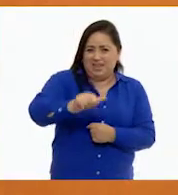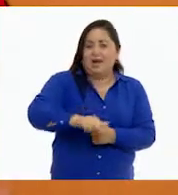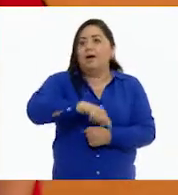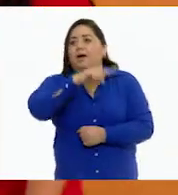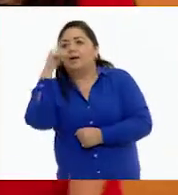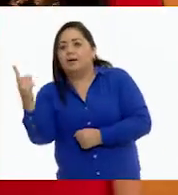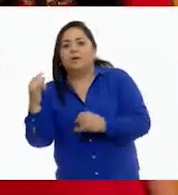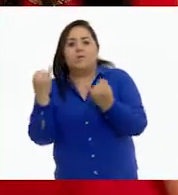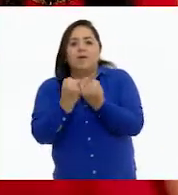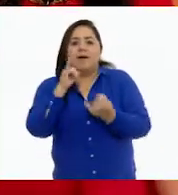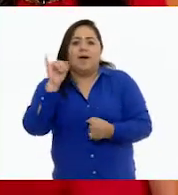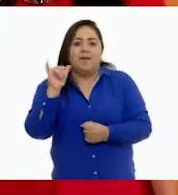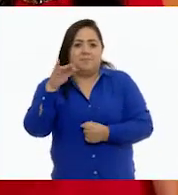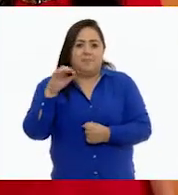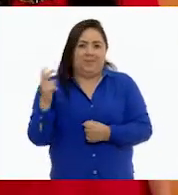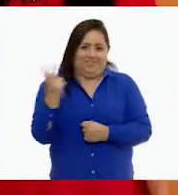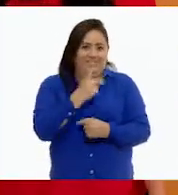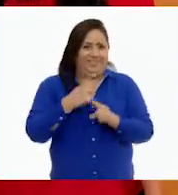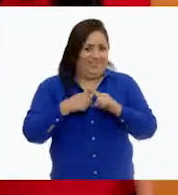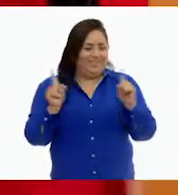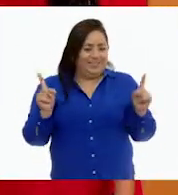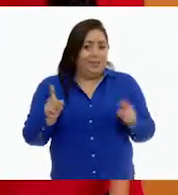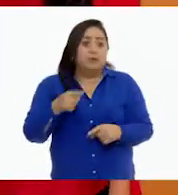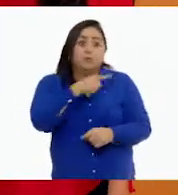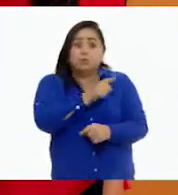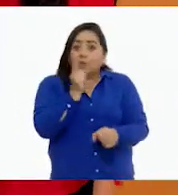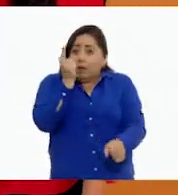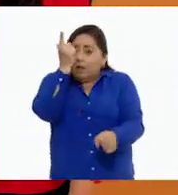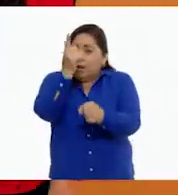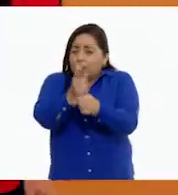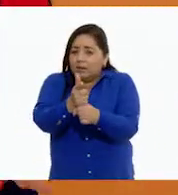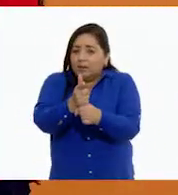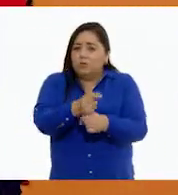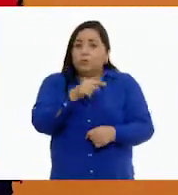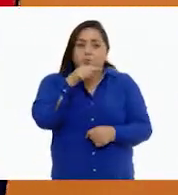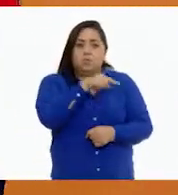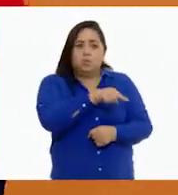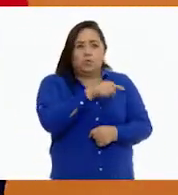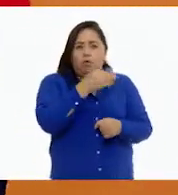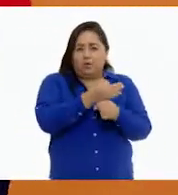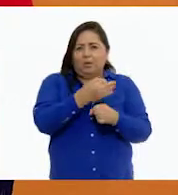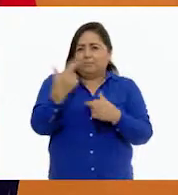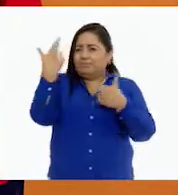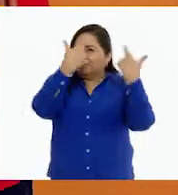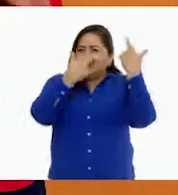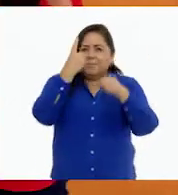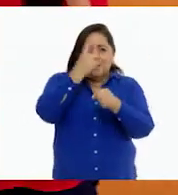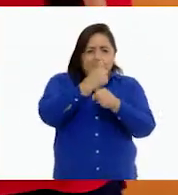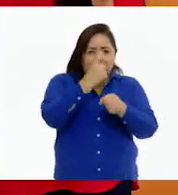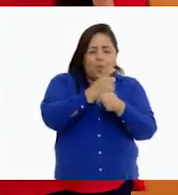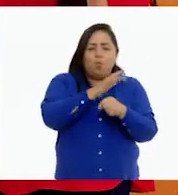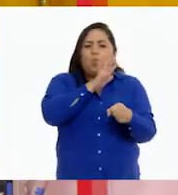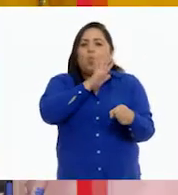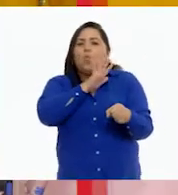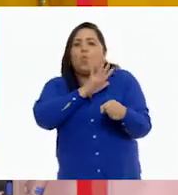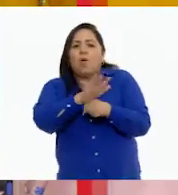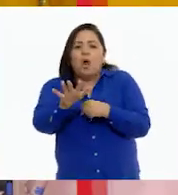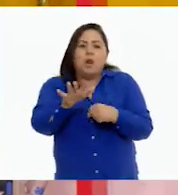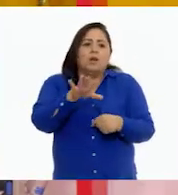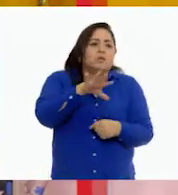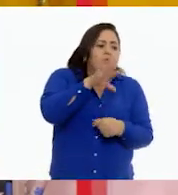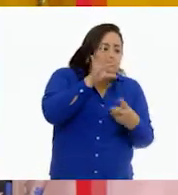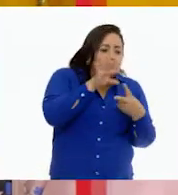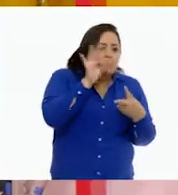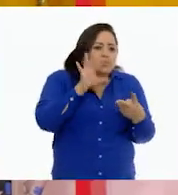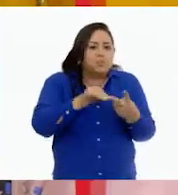como de Jaime. Si te das cuenta, tuvimos que analizar primero cuáles eran las posibles